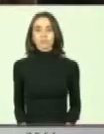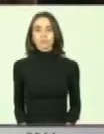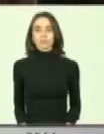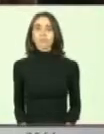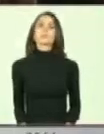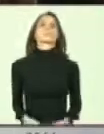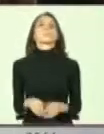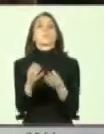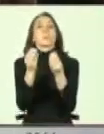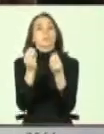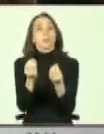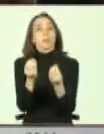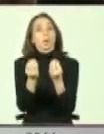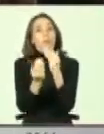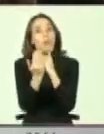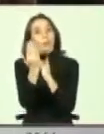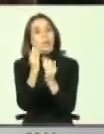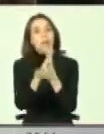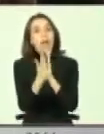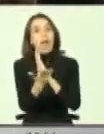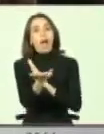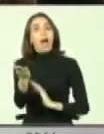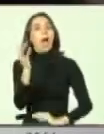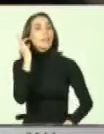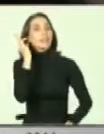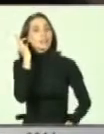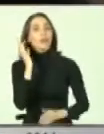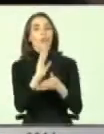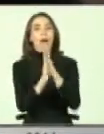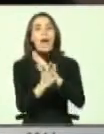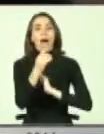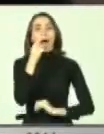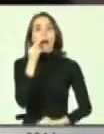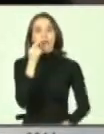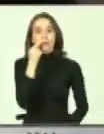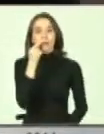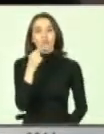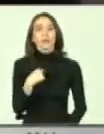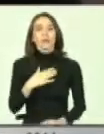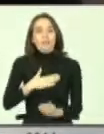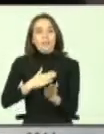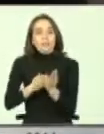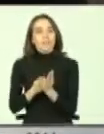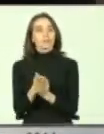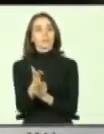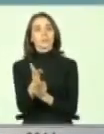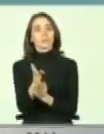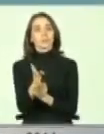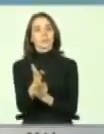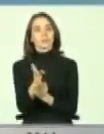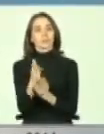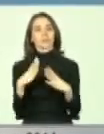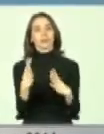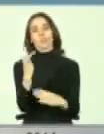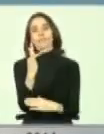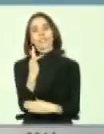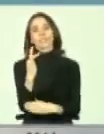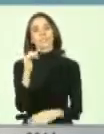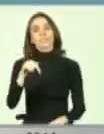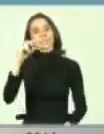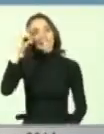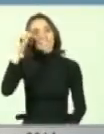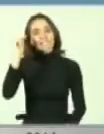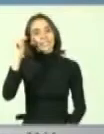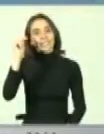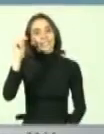Bueno, muy buenos días a todas y a todos. Yo quiero partir por felicitar esta iniciativa,